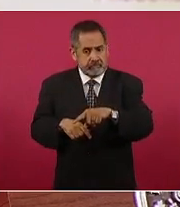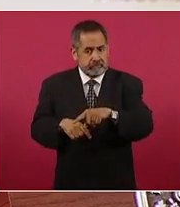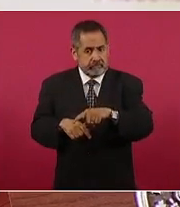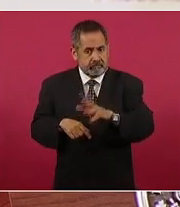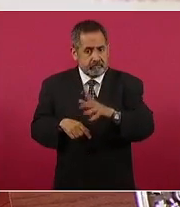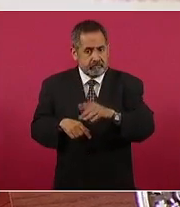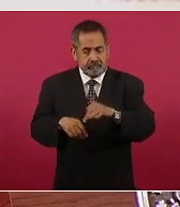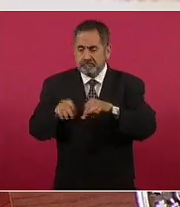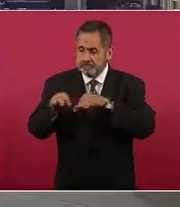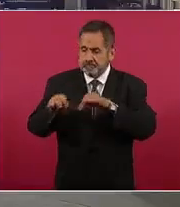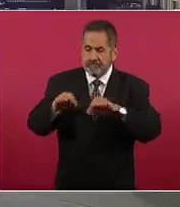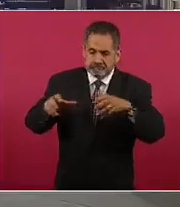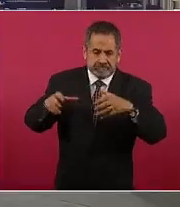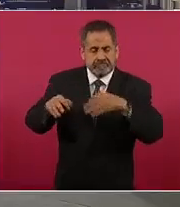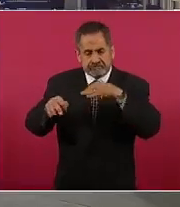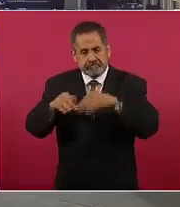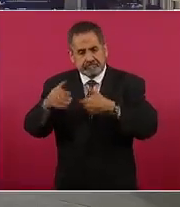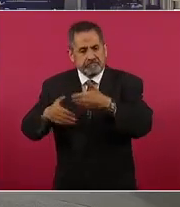trabajan